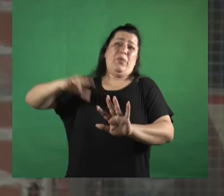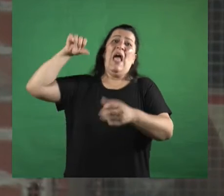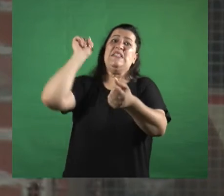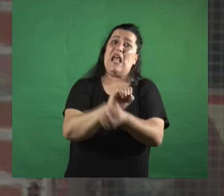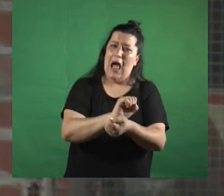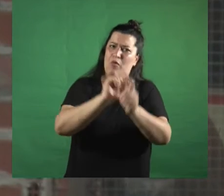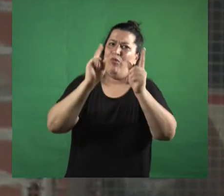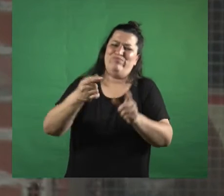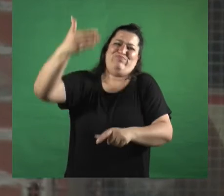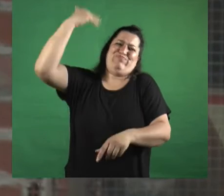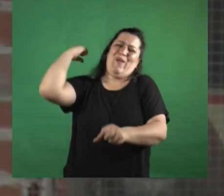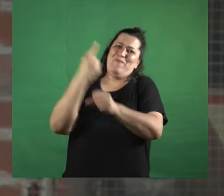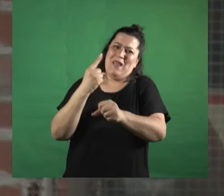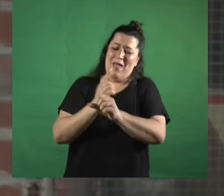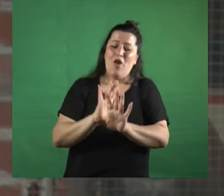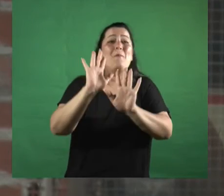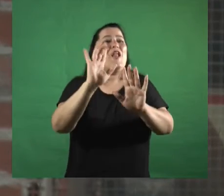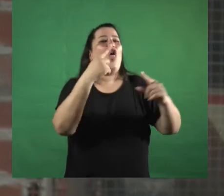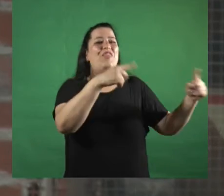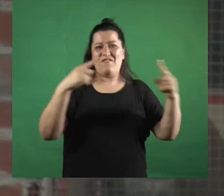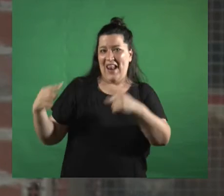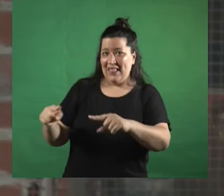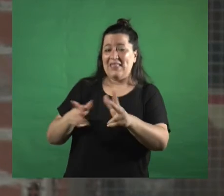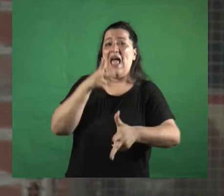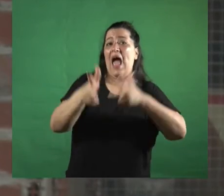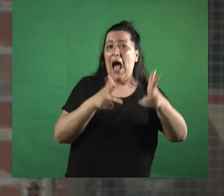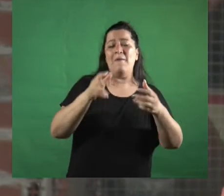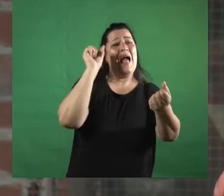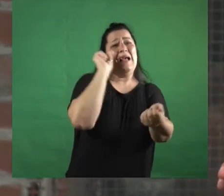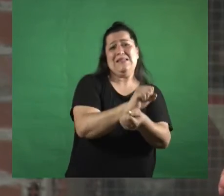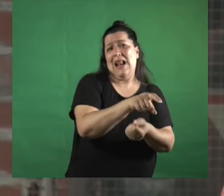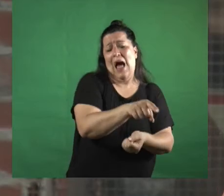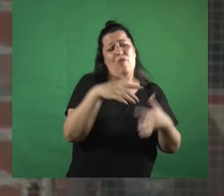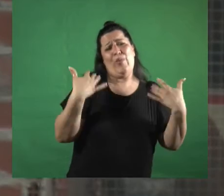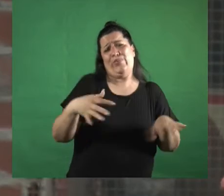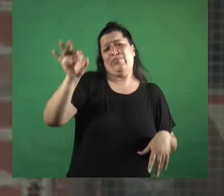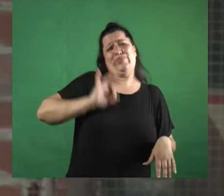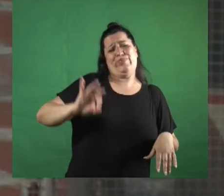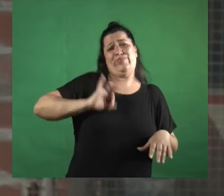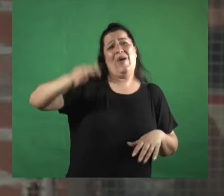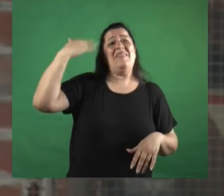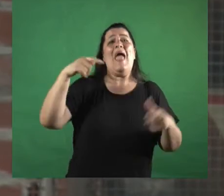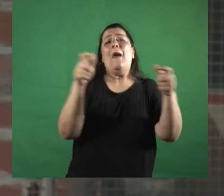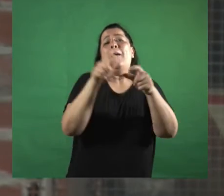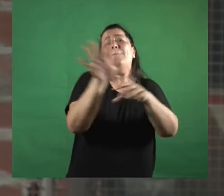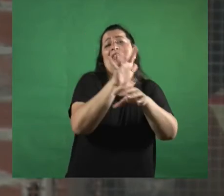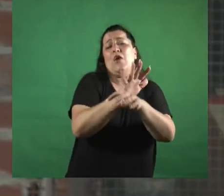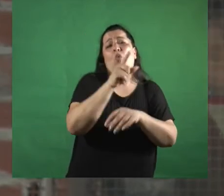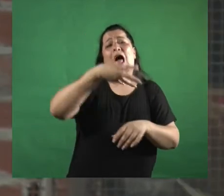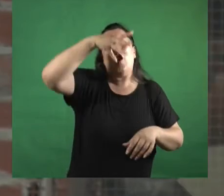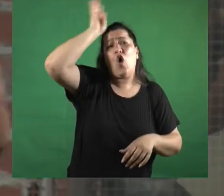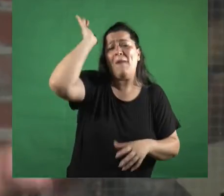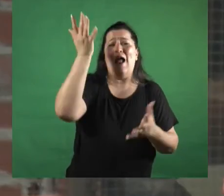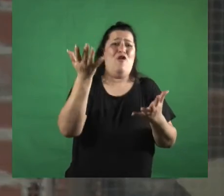claro es que son dos cuestiones distintas la esclavitud existe como institución de las películas de los romanos si uno ve la esclavitud